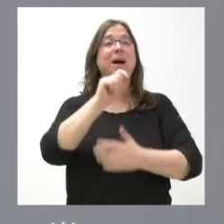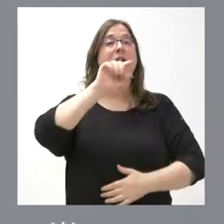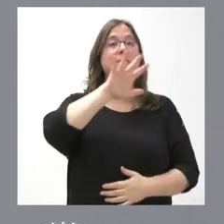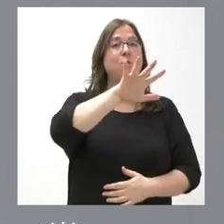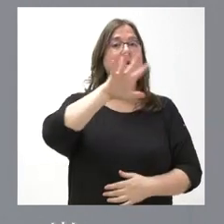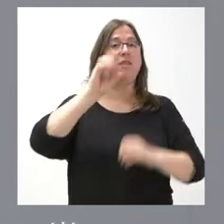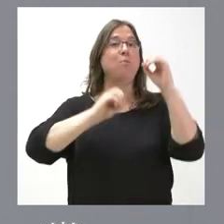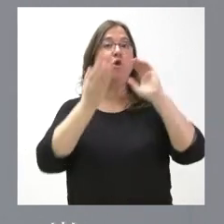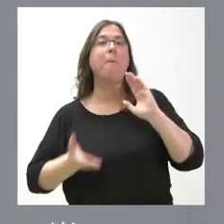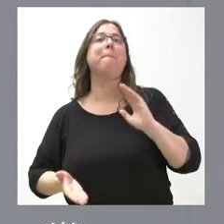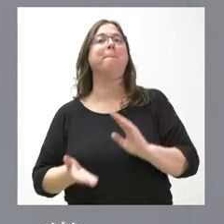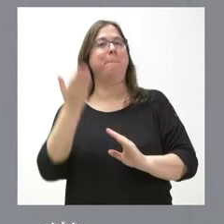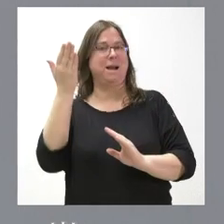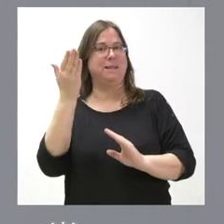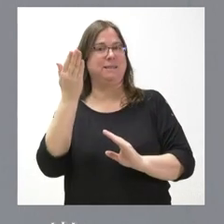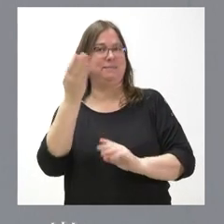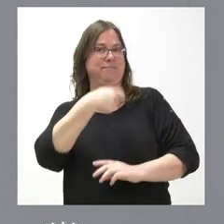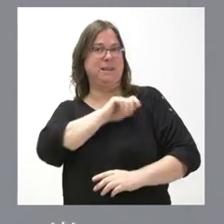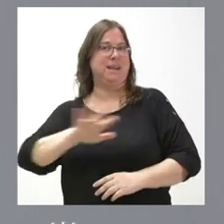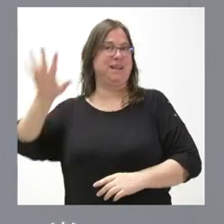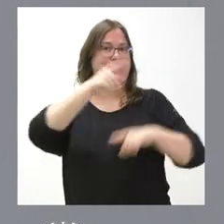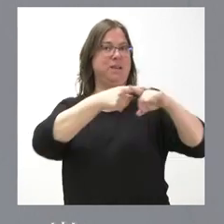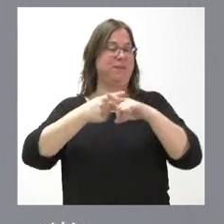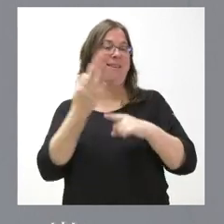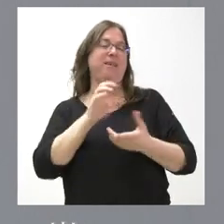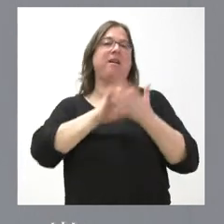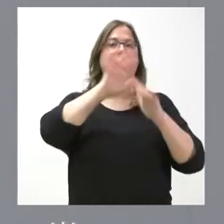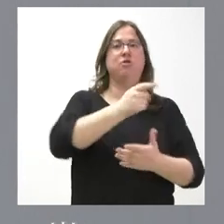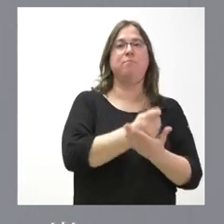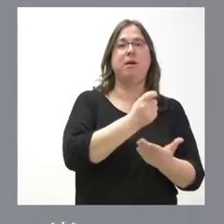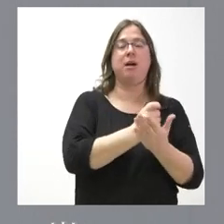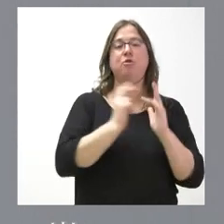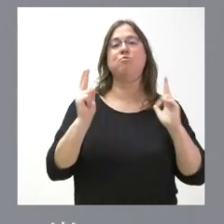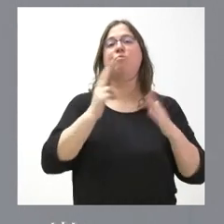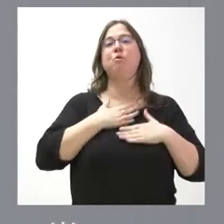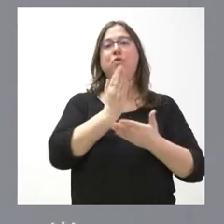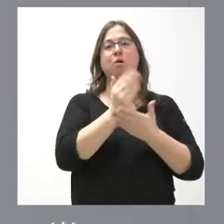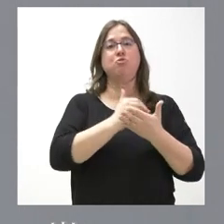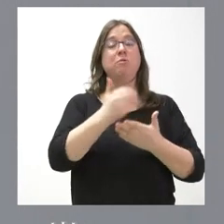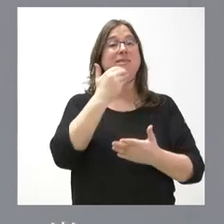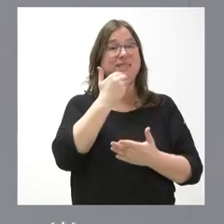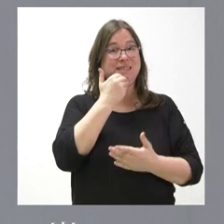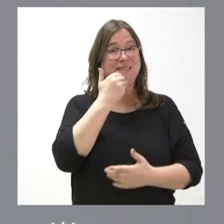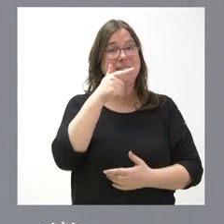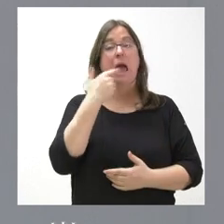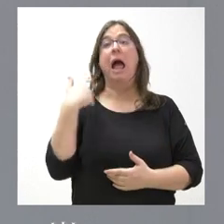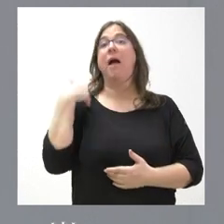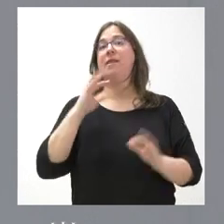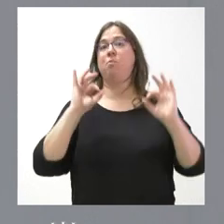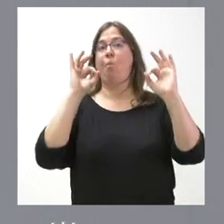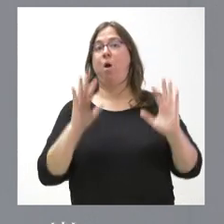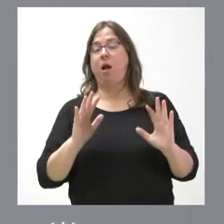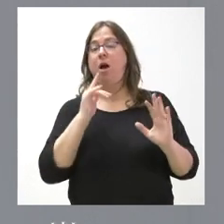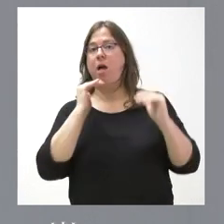% más en el IRPF que lo que se paga en Castilla y León por nuestro tramo autonómico cuando de origen era la misma cifra. Por tanto,